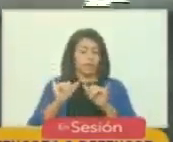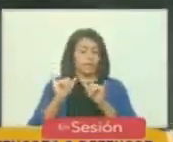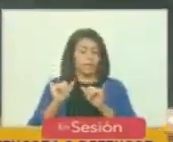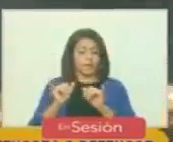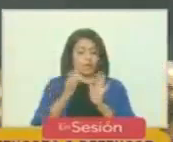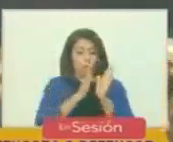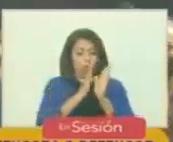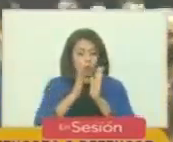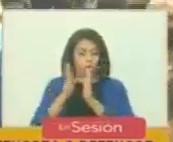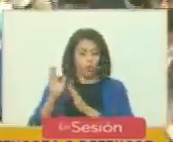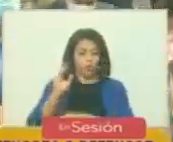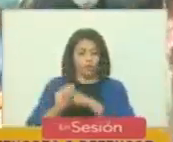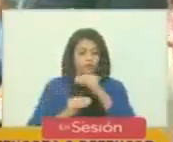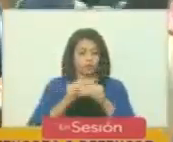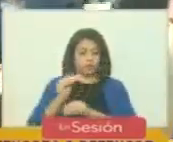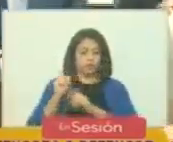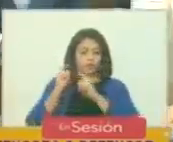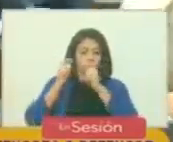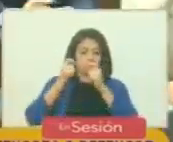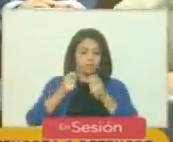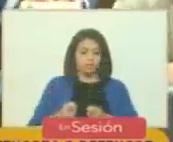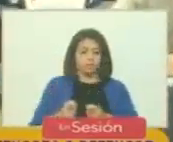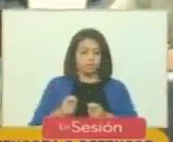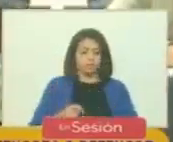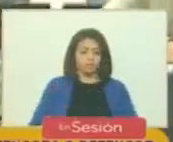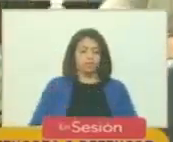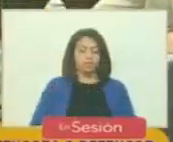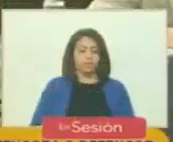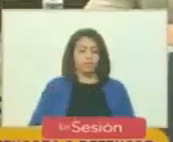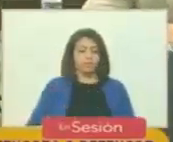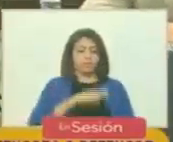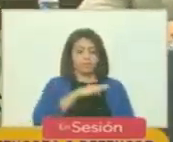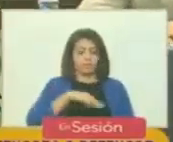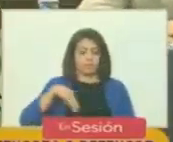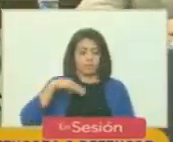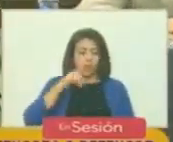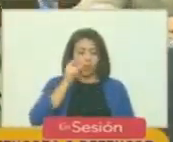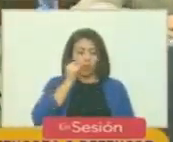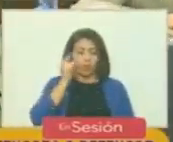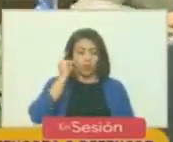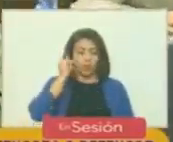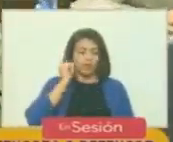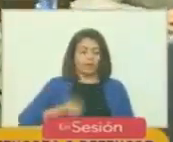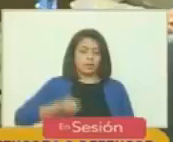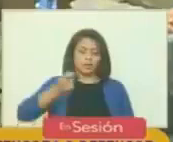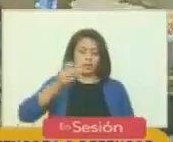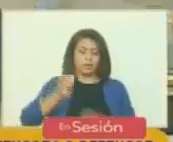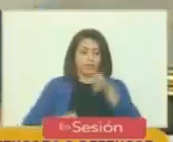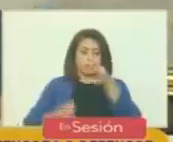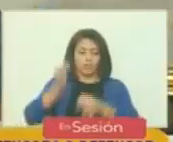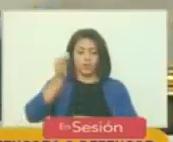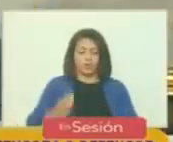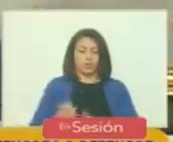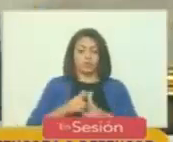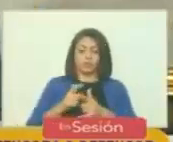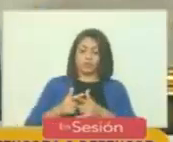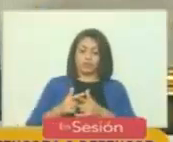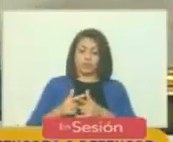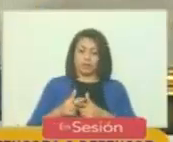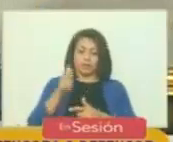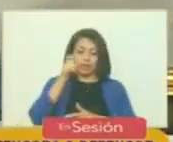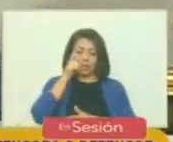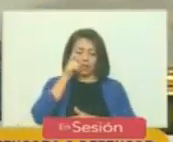rigor que se estableció para la designación de los magistrados o magistradas del Tribunal Supremo de Justicia, o de la